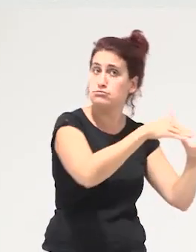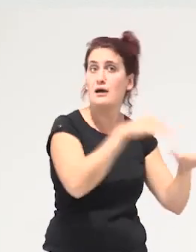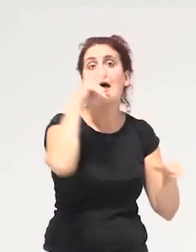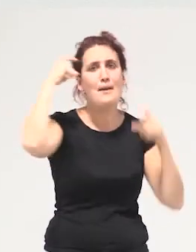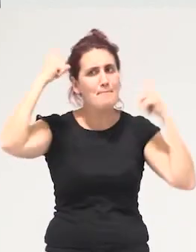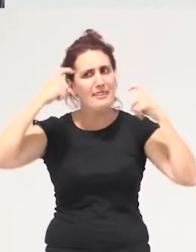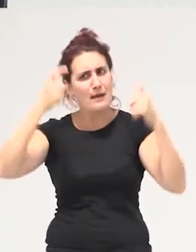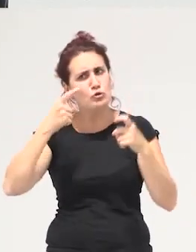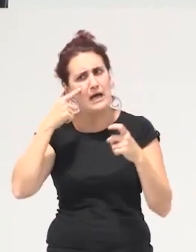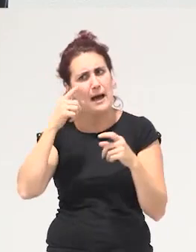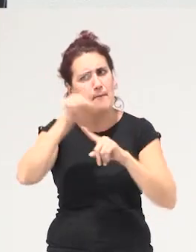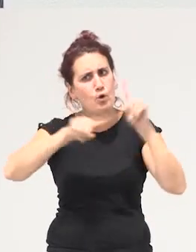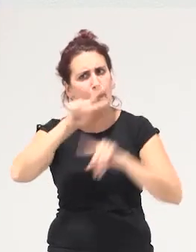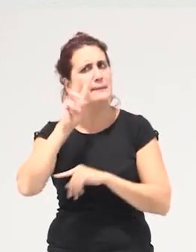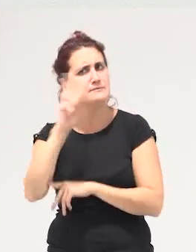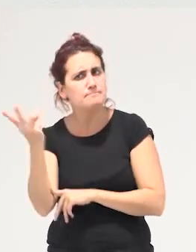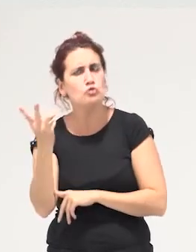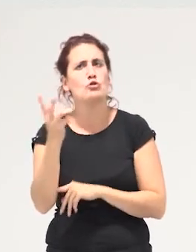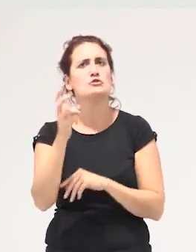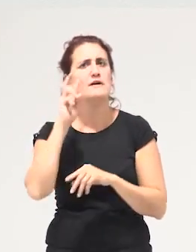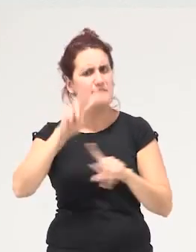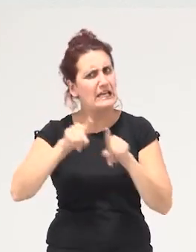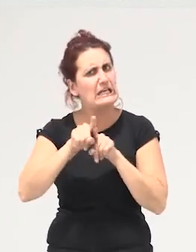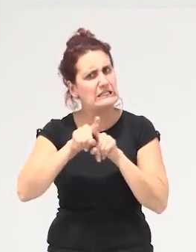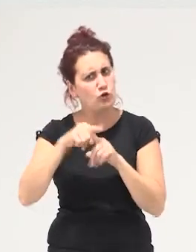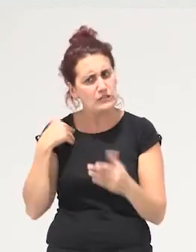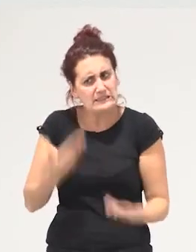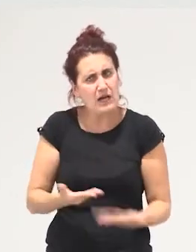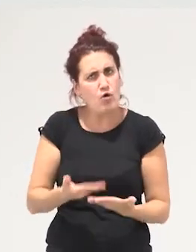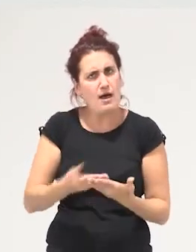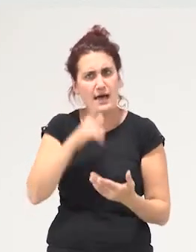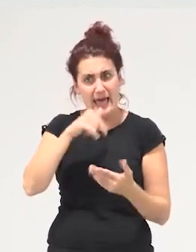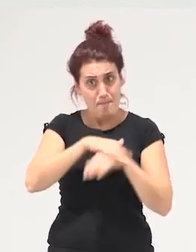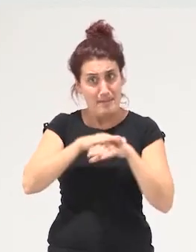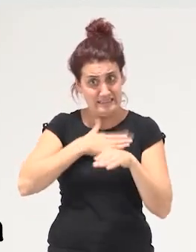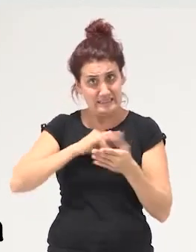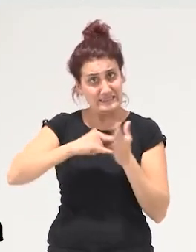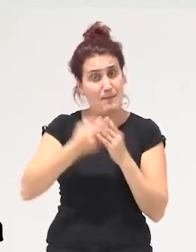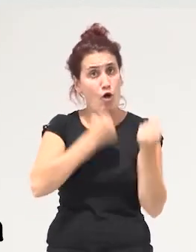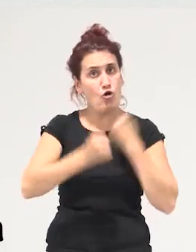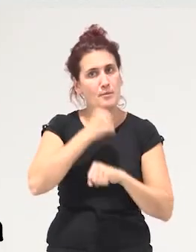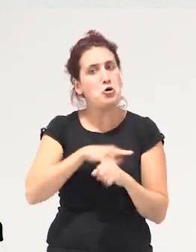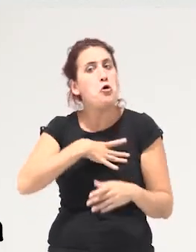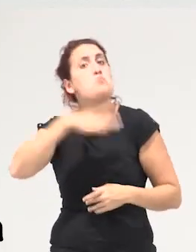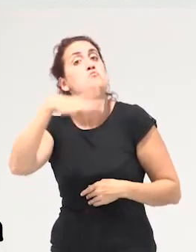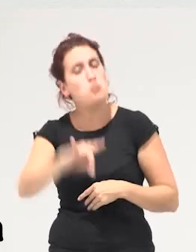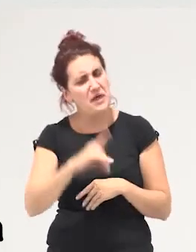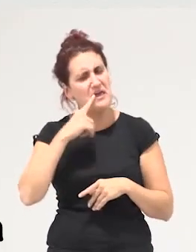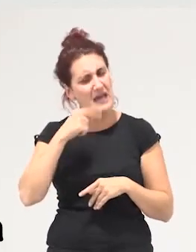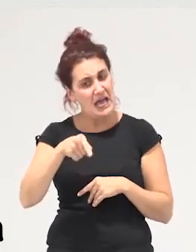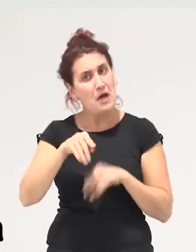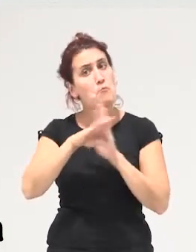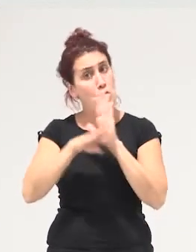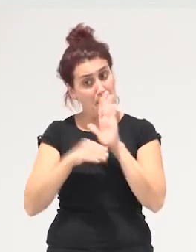abordar un montón de problemas absolutamente críticos que están en la base de nuestro sistema económico y quizás sería una forma empezar a pensar